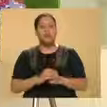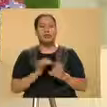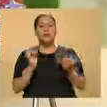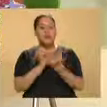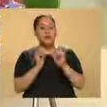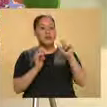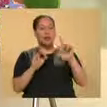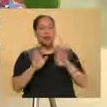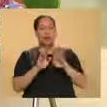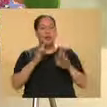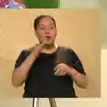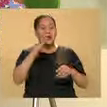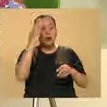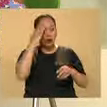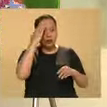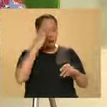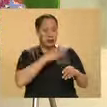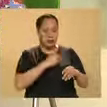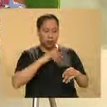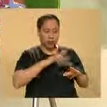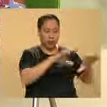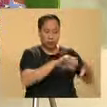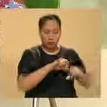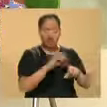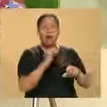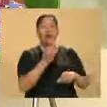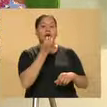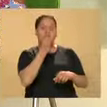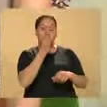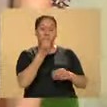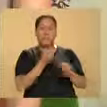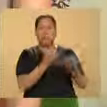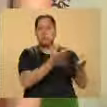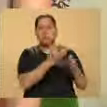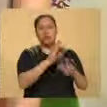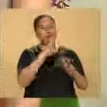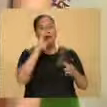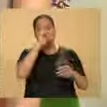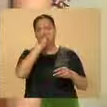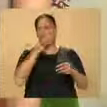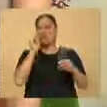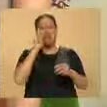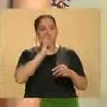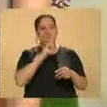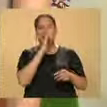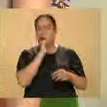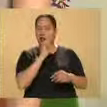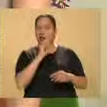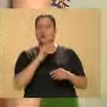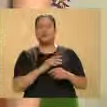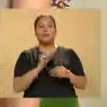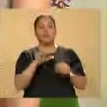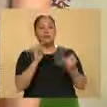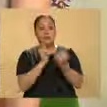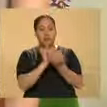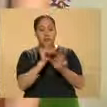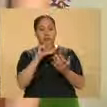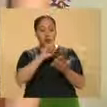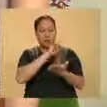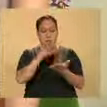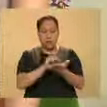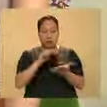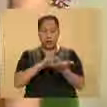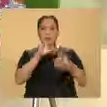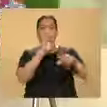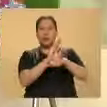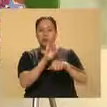como te decía, la tutela, los alimentos y además se van a poder decretar las medidas de protección contempladas en las leyes del